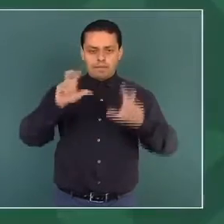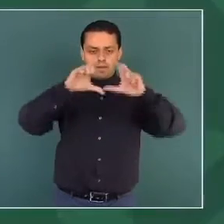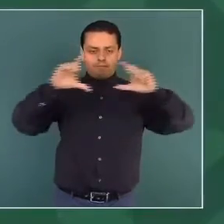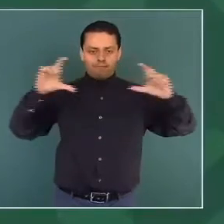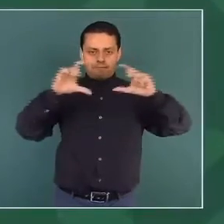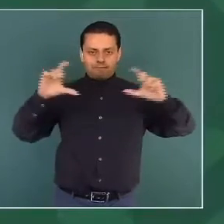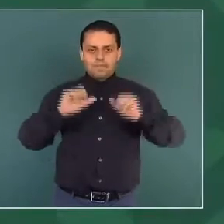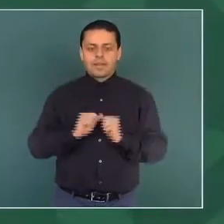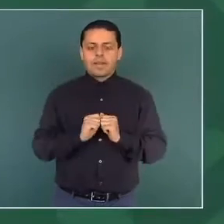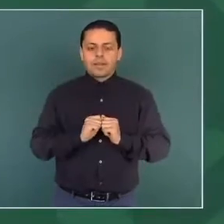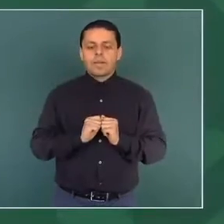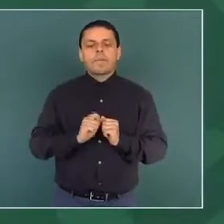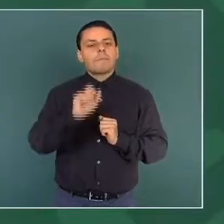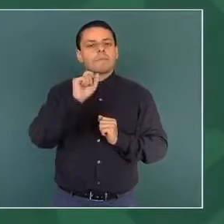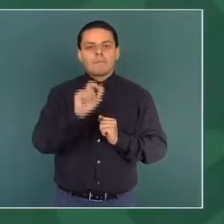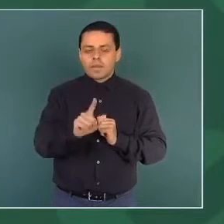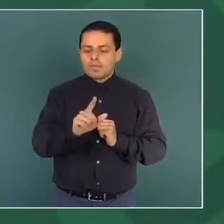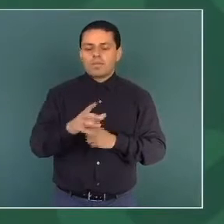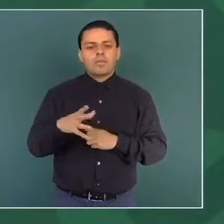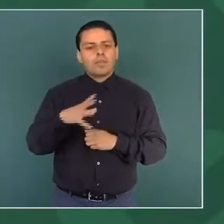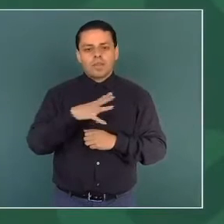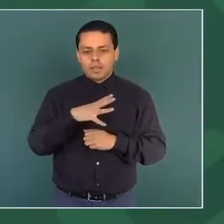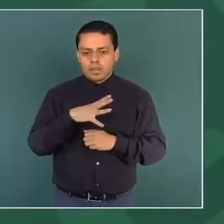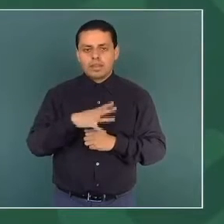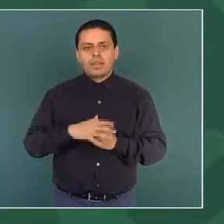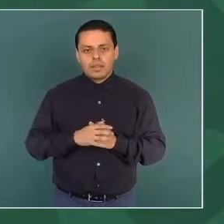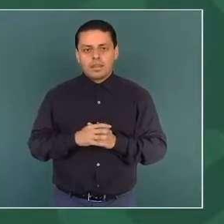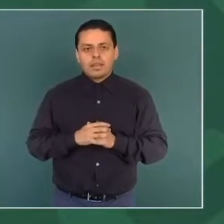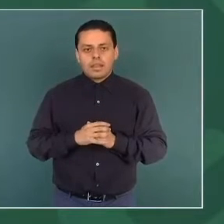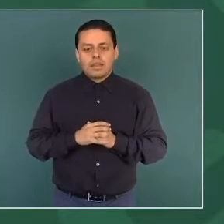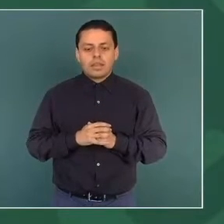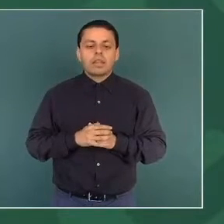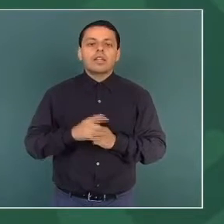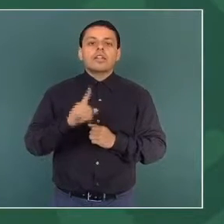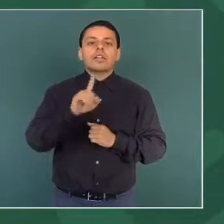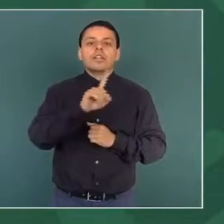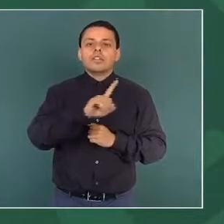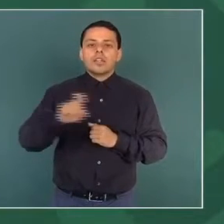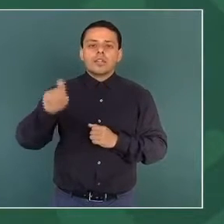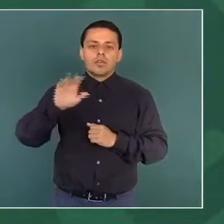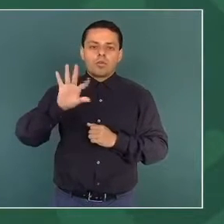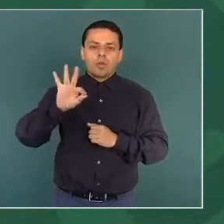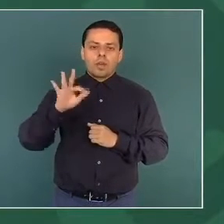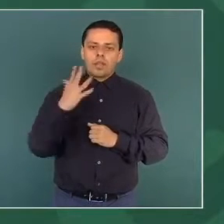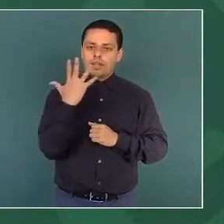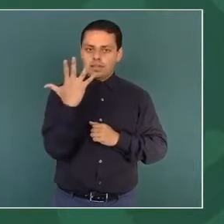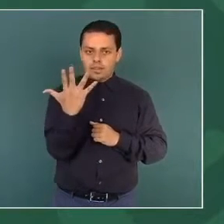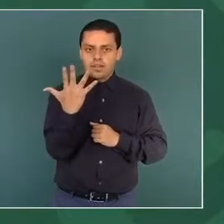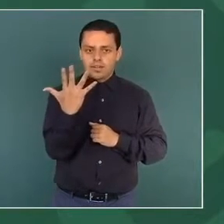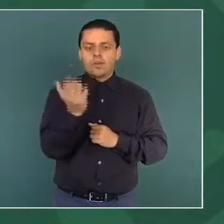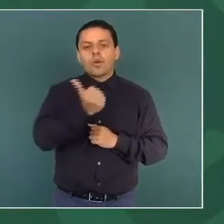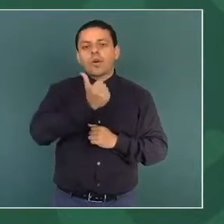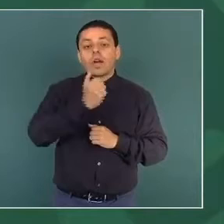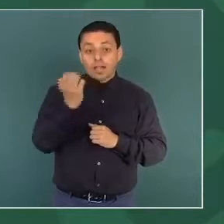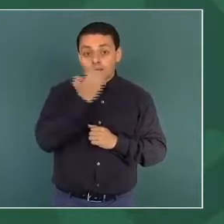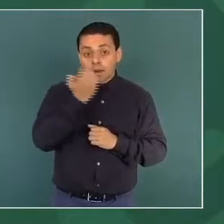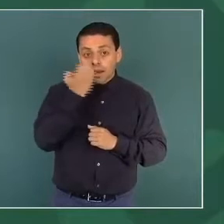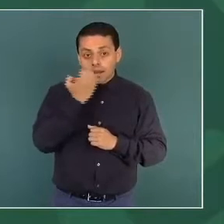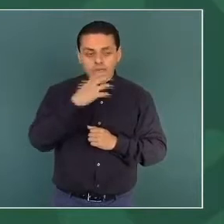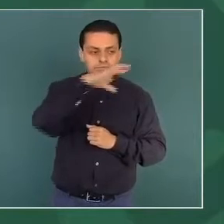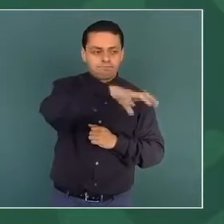está contemplado aplicarse en 145 escuelas.